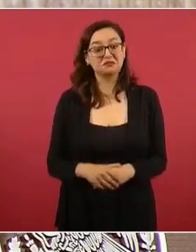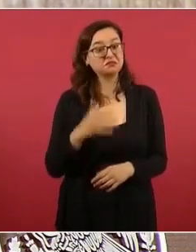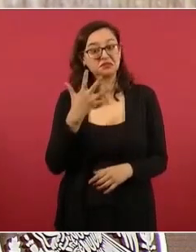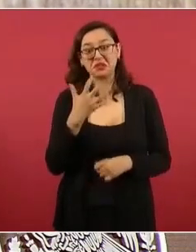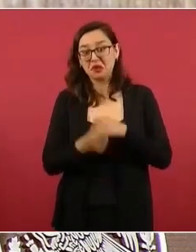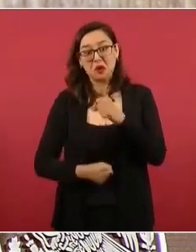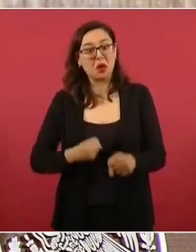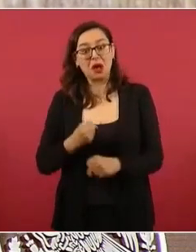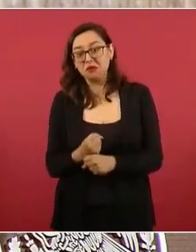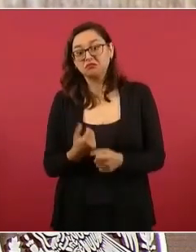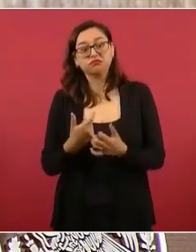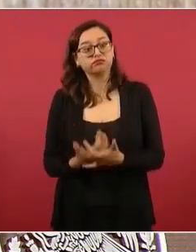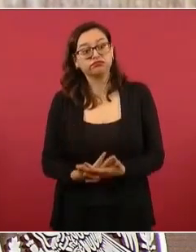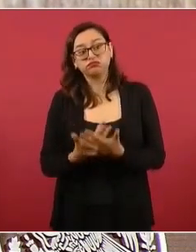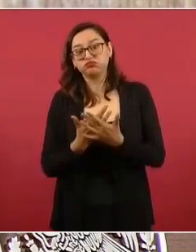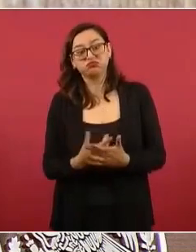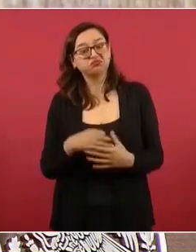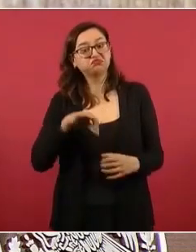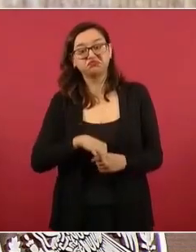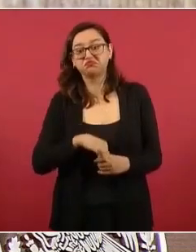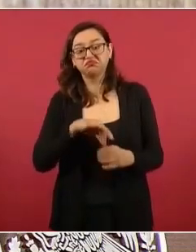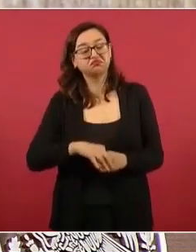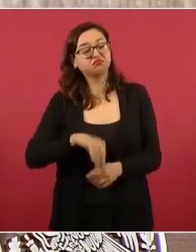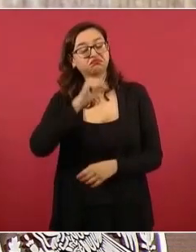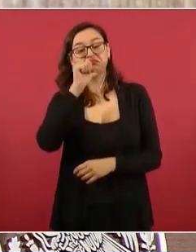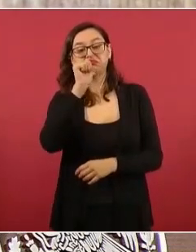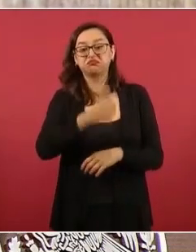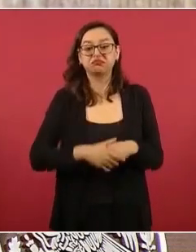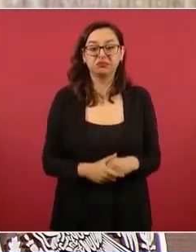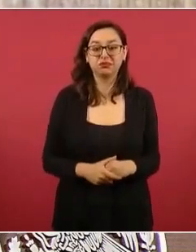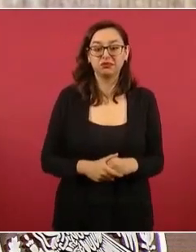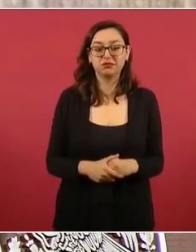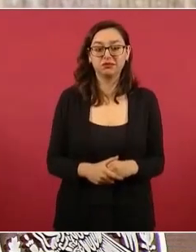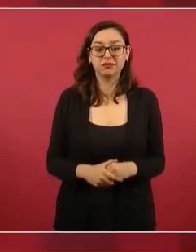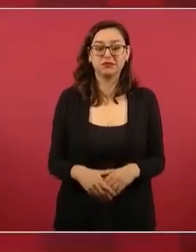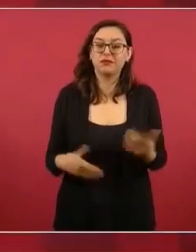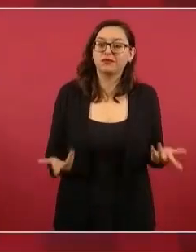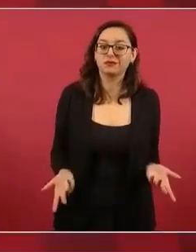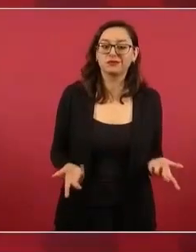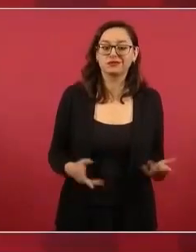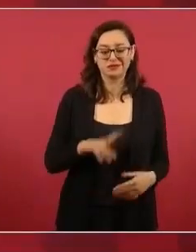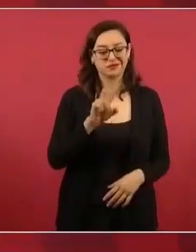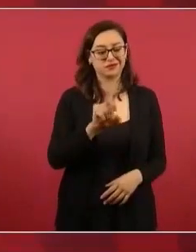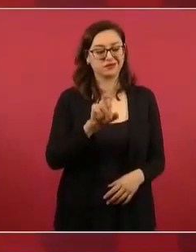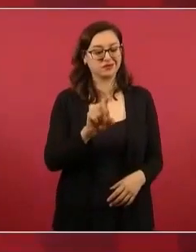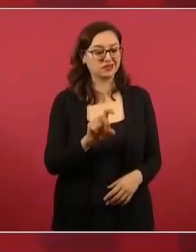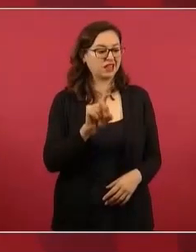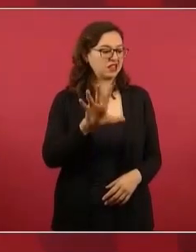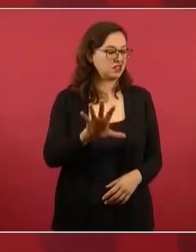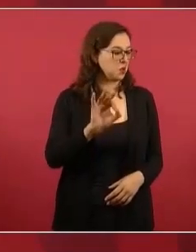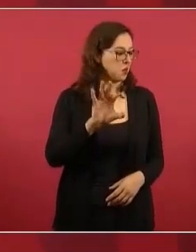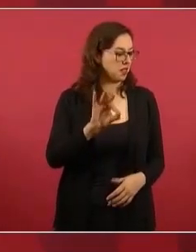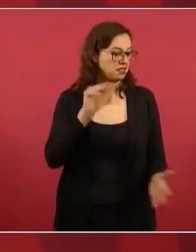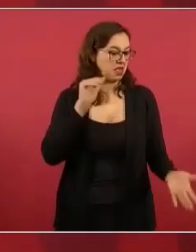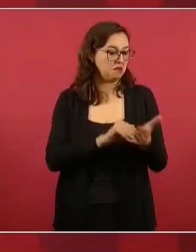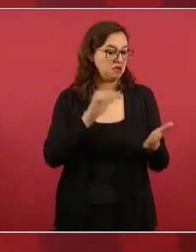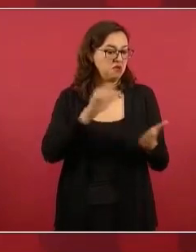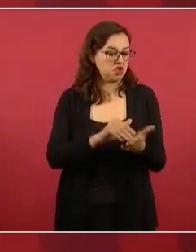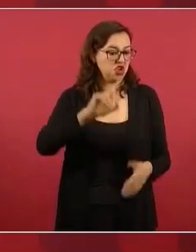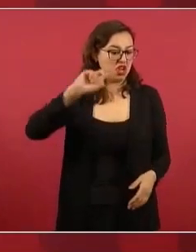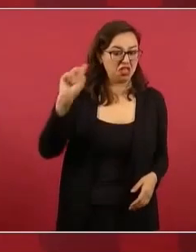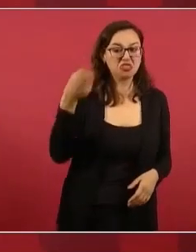autorizan o disponen de 35, 40 mil millones de dólares